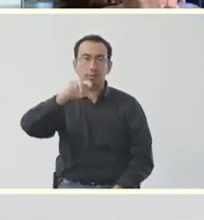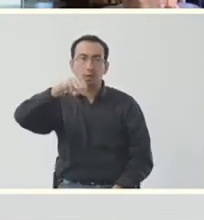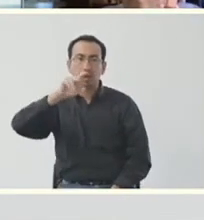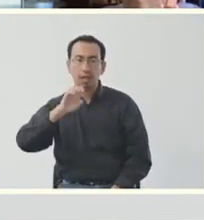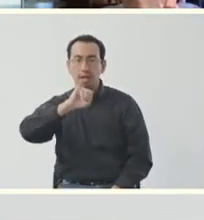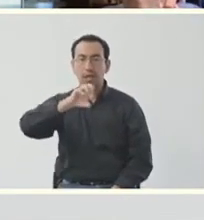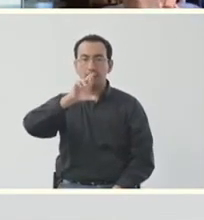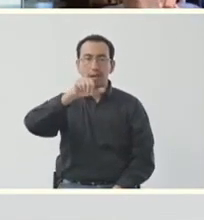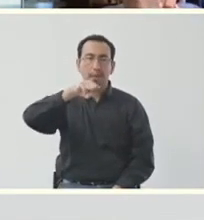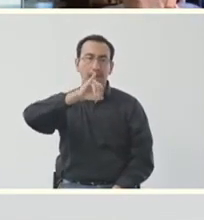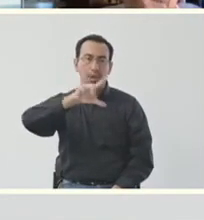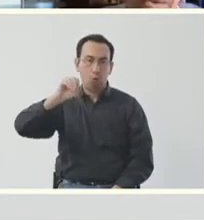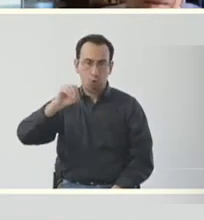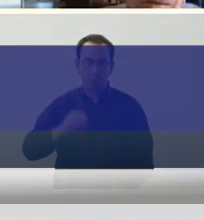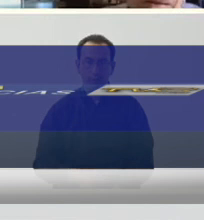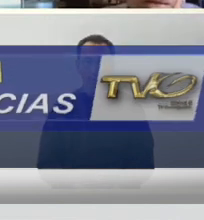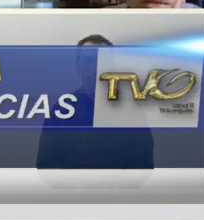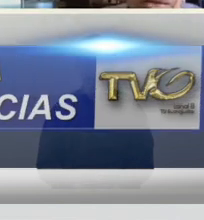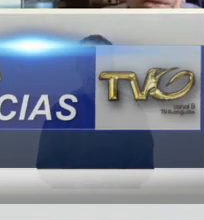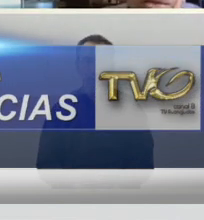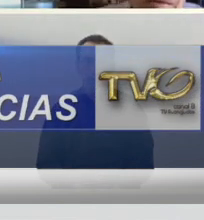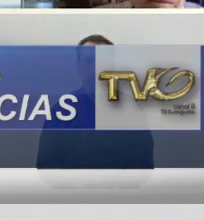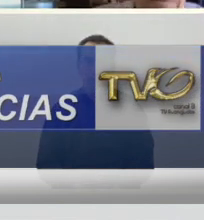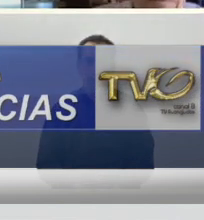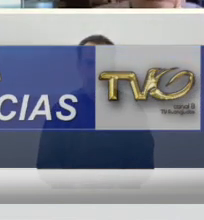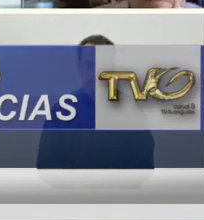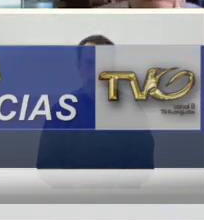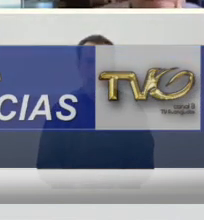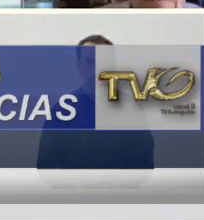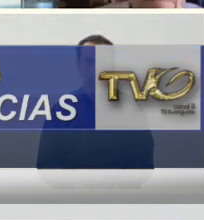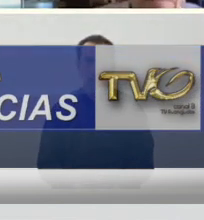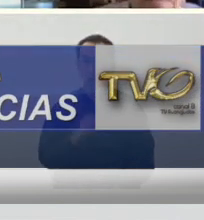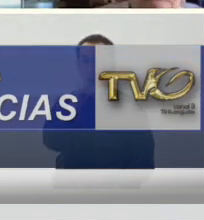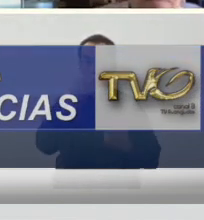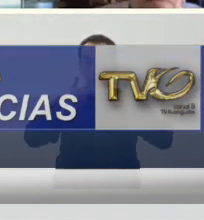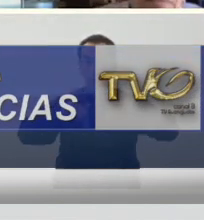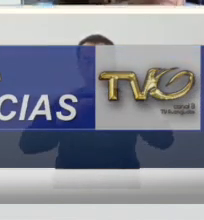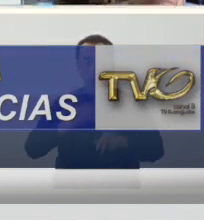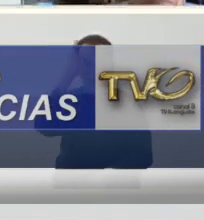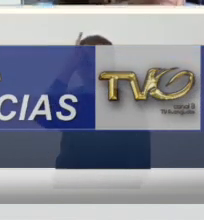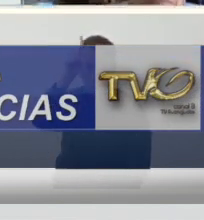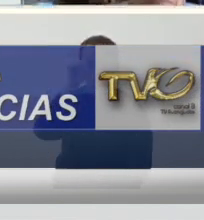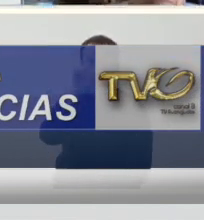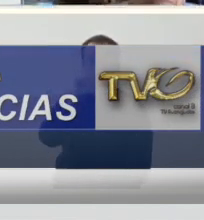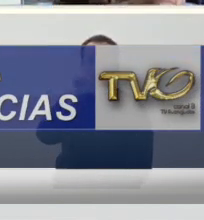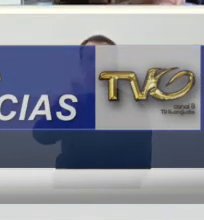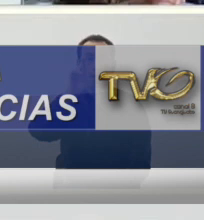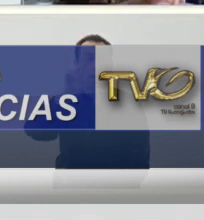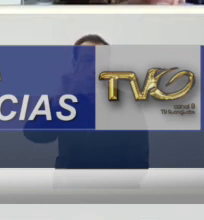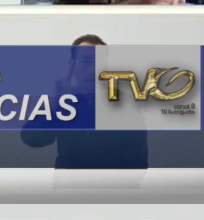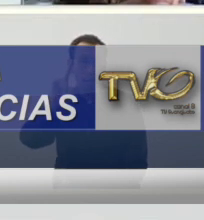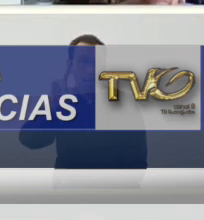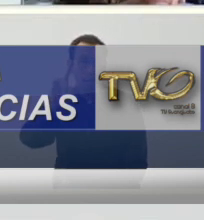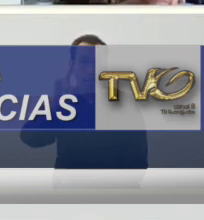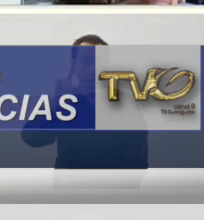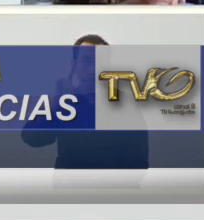representante propietario del Partido de la Revolución